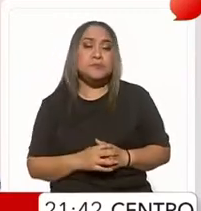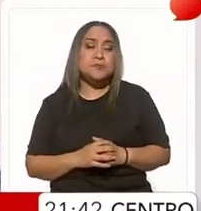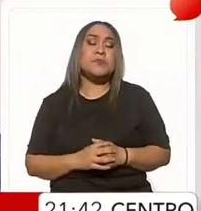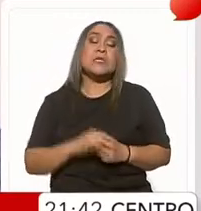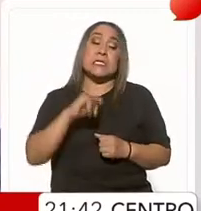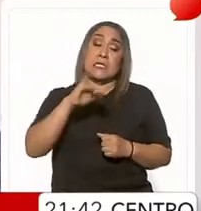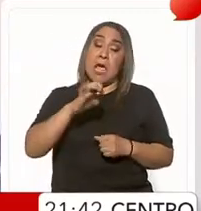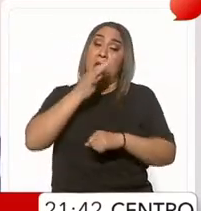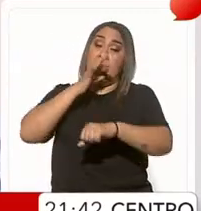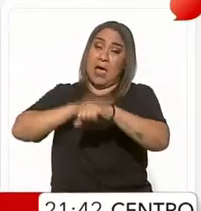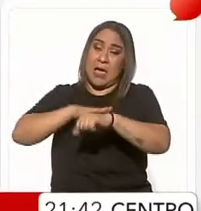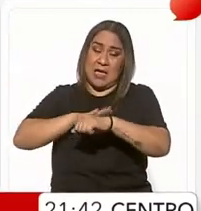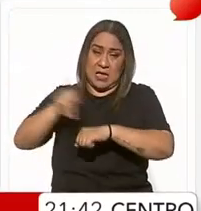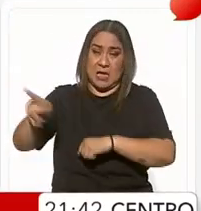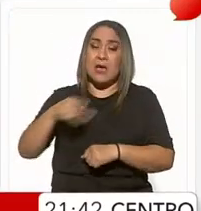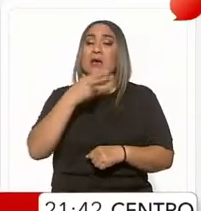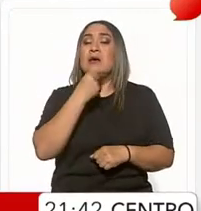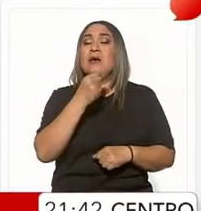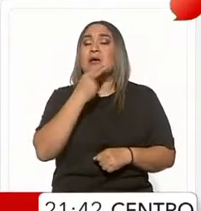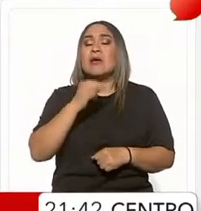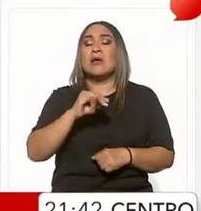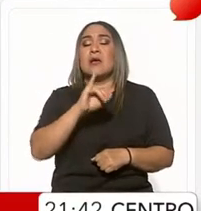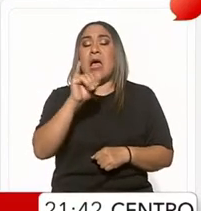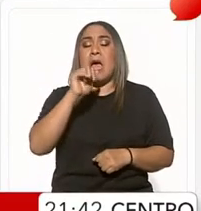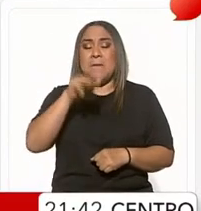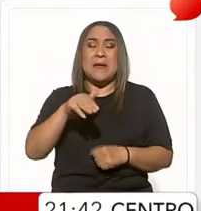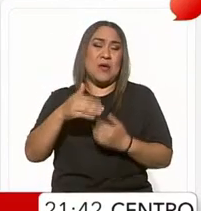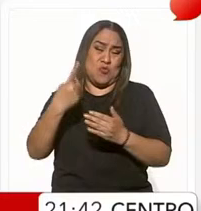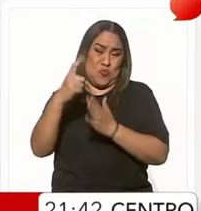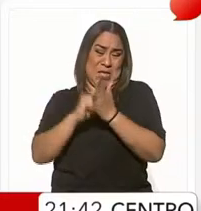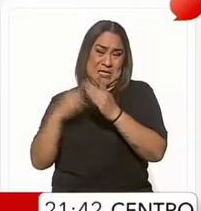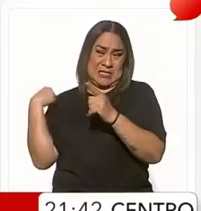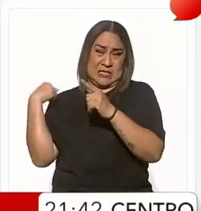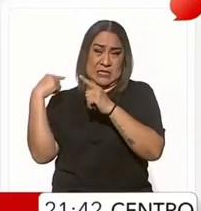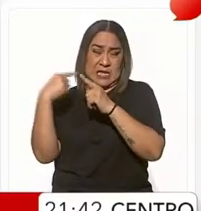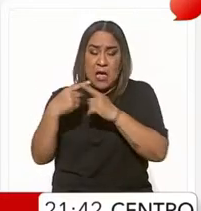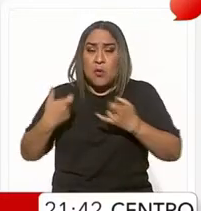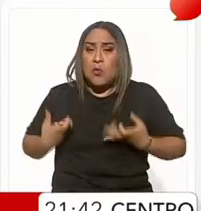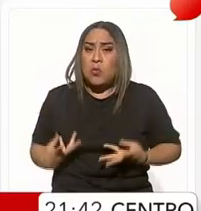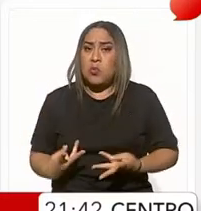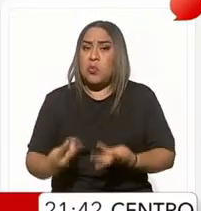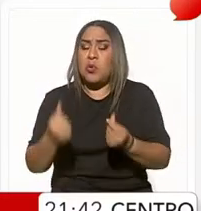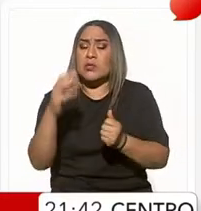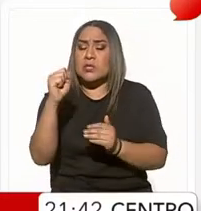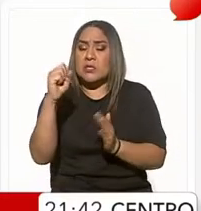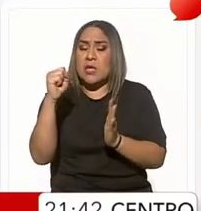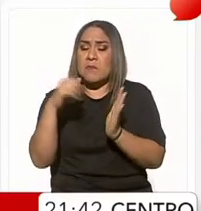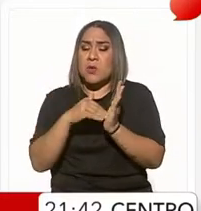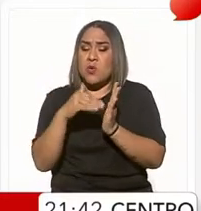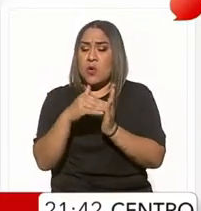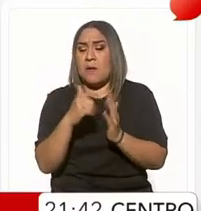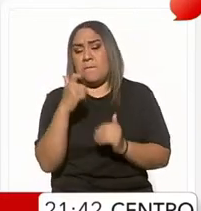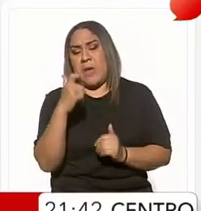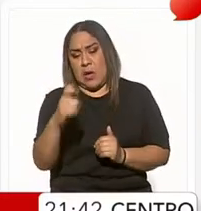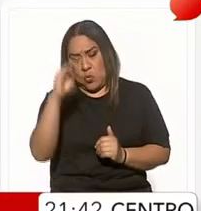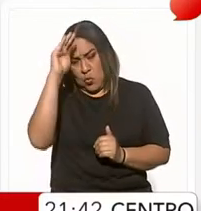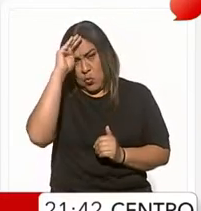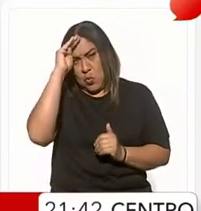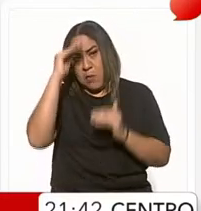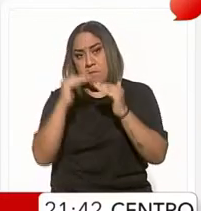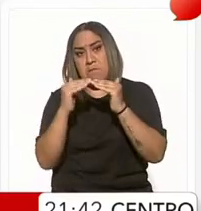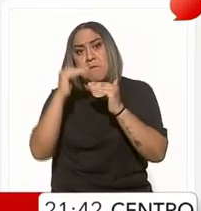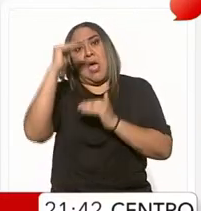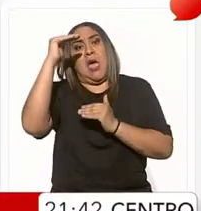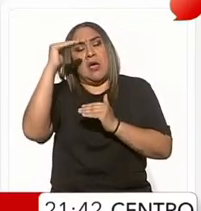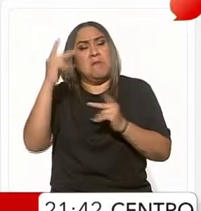acuerdo con el INE, Álvarez Maínez gastó en el primer mes de campaña más de 60 millones de pesos, una cantidad superior a la de